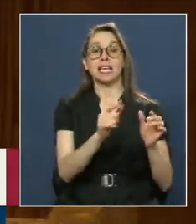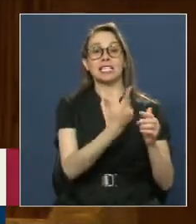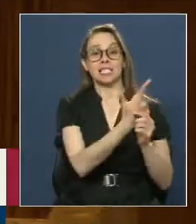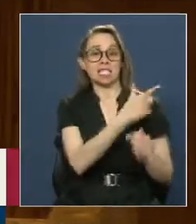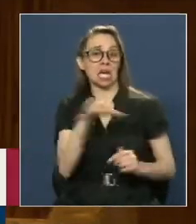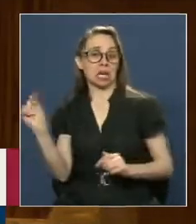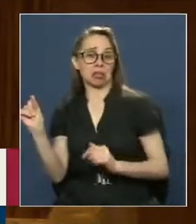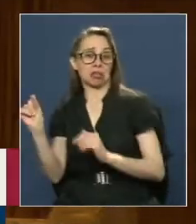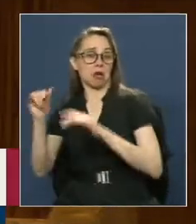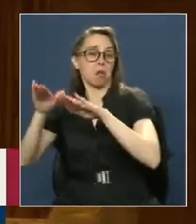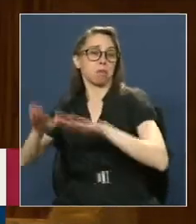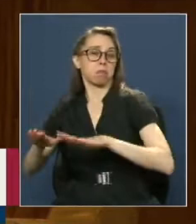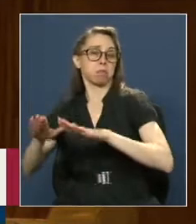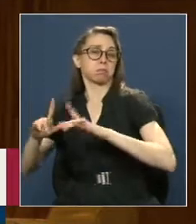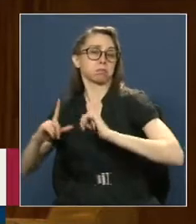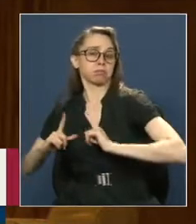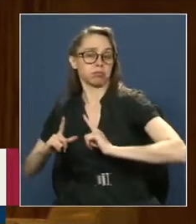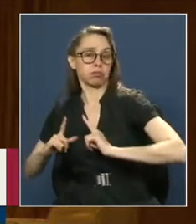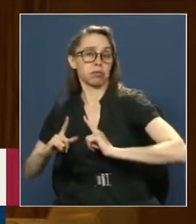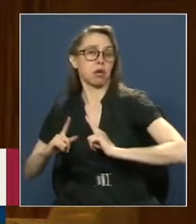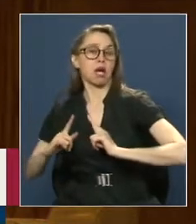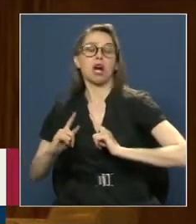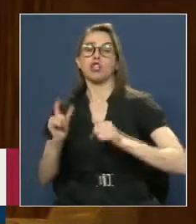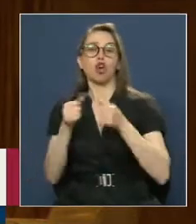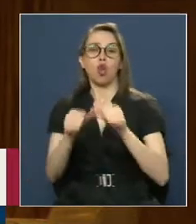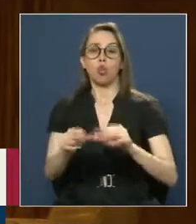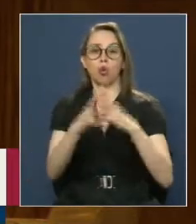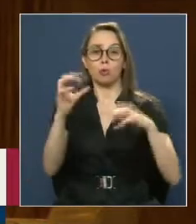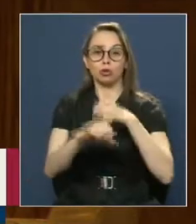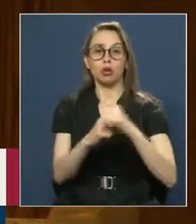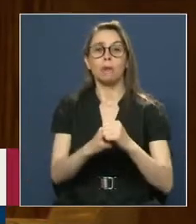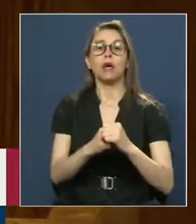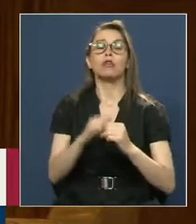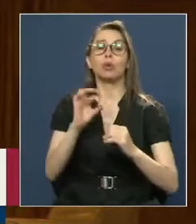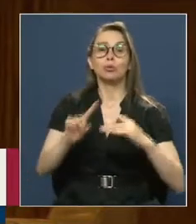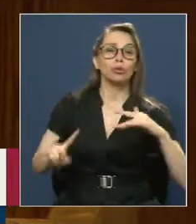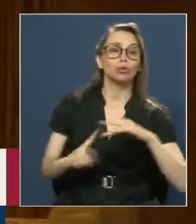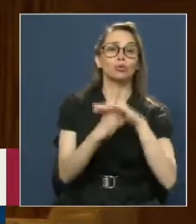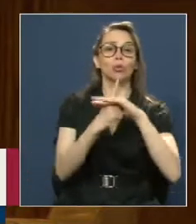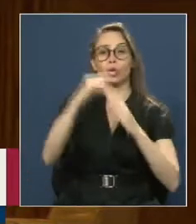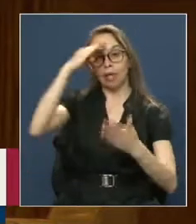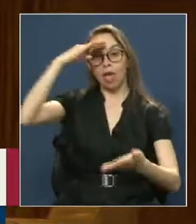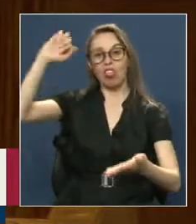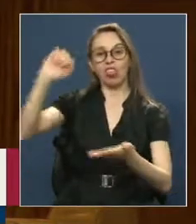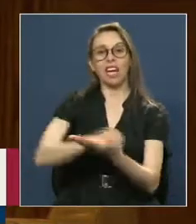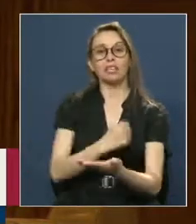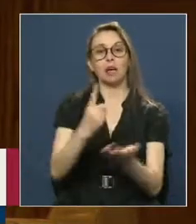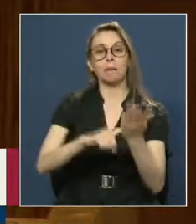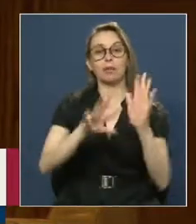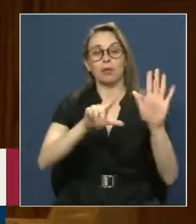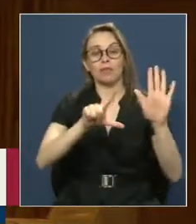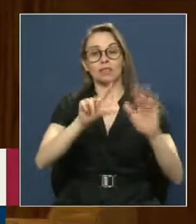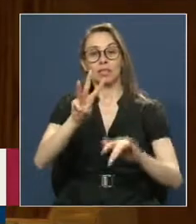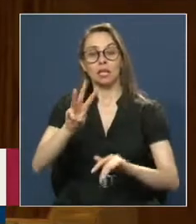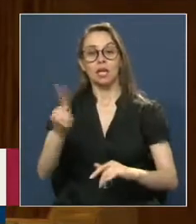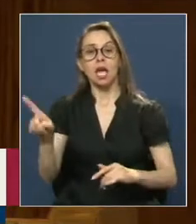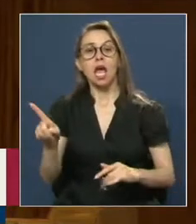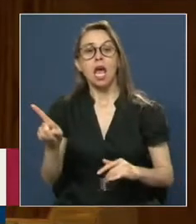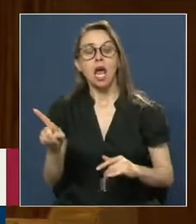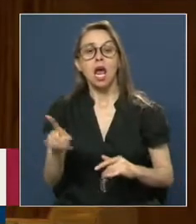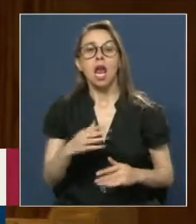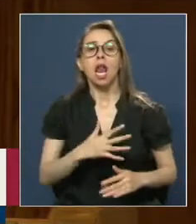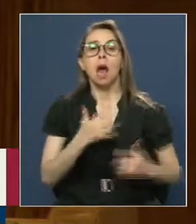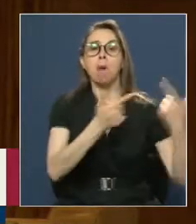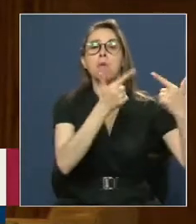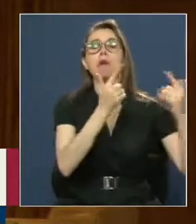Mucho El advenimiento De la dictadura En el año 1973 Reencendió Su antigua